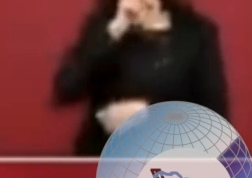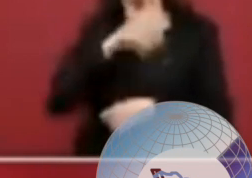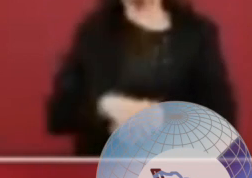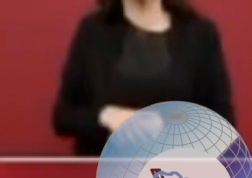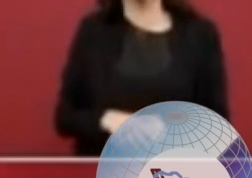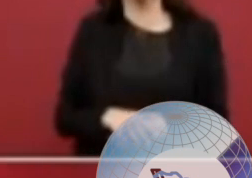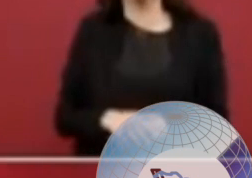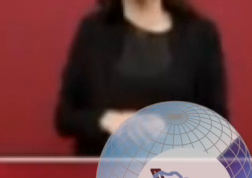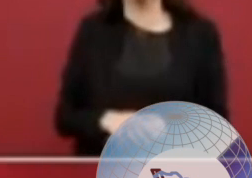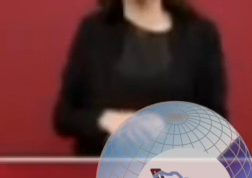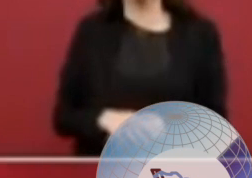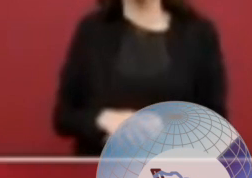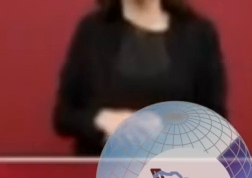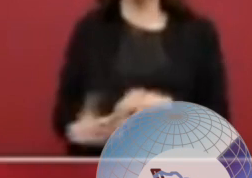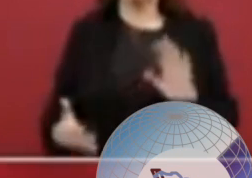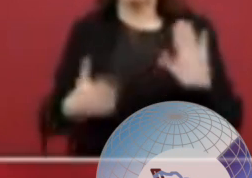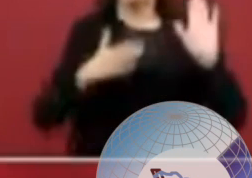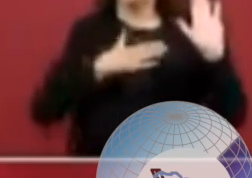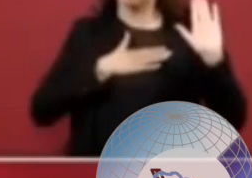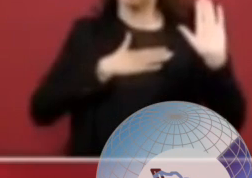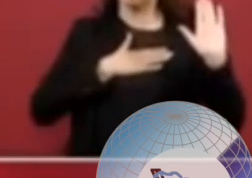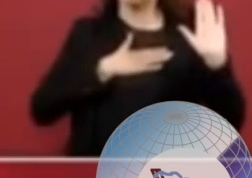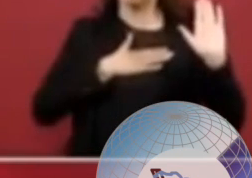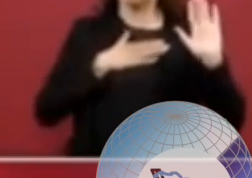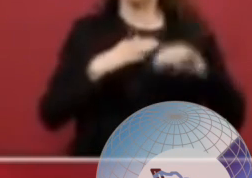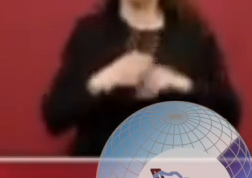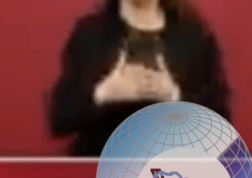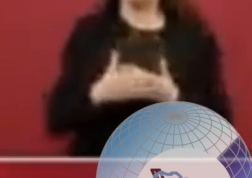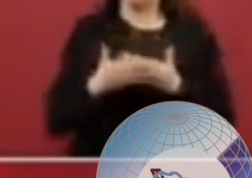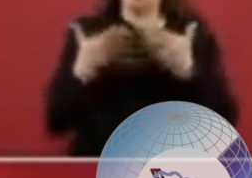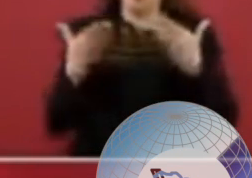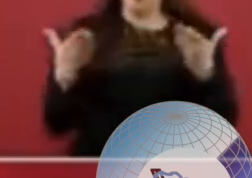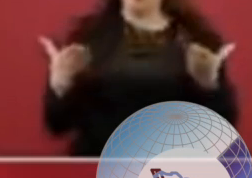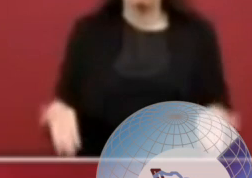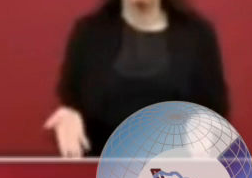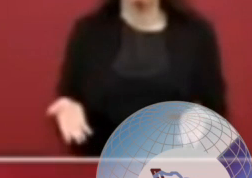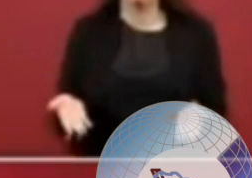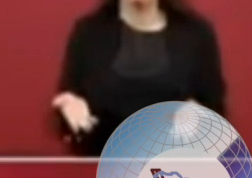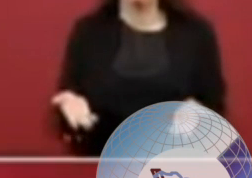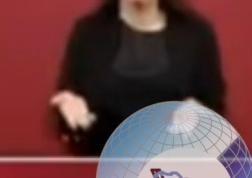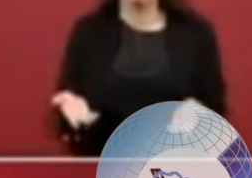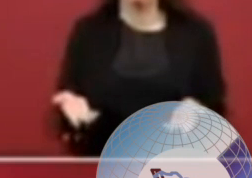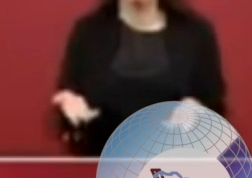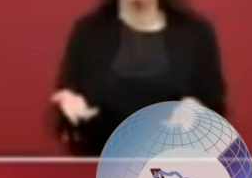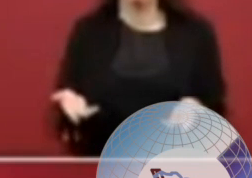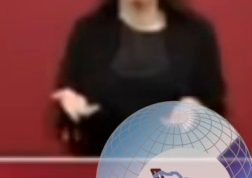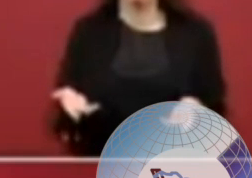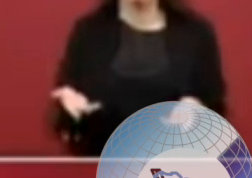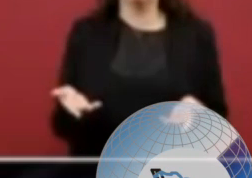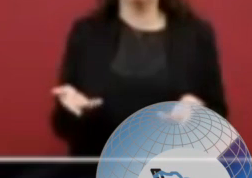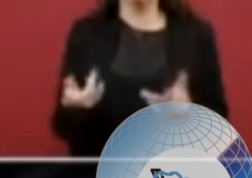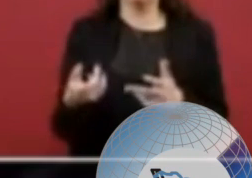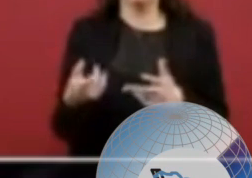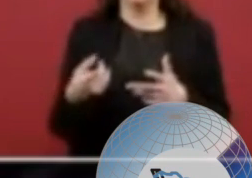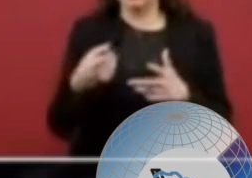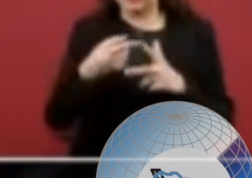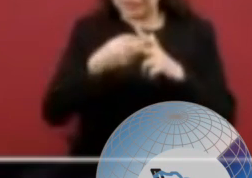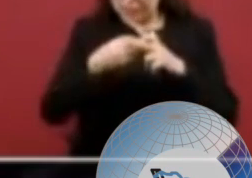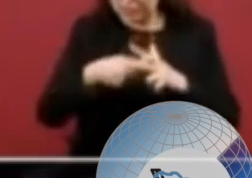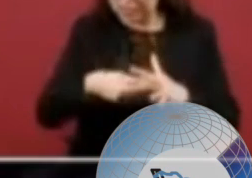Esto fue un compromiso que hicimos y ahora, antes de que se lleve a cabo